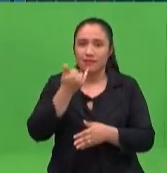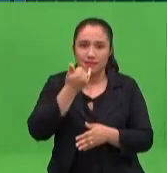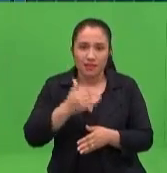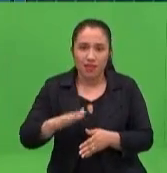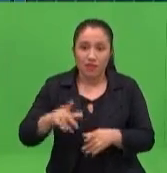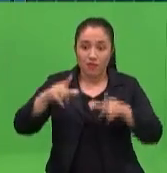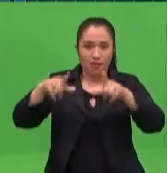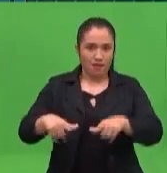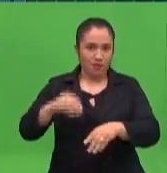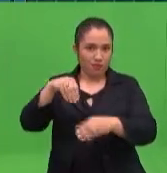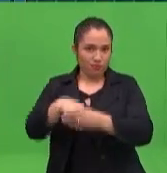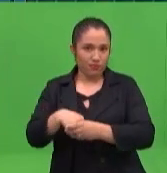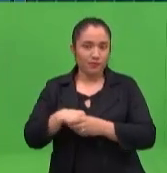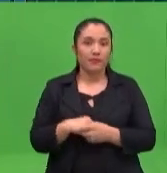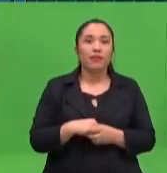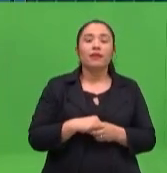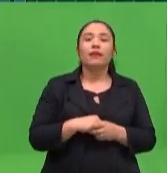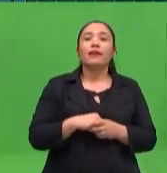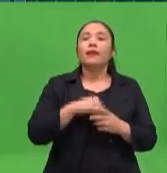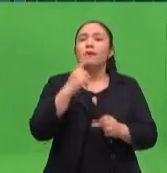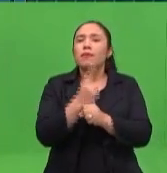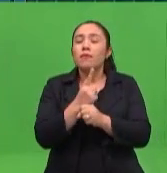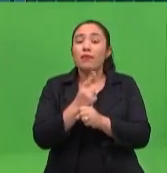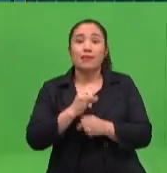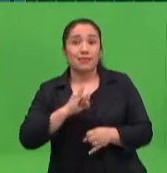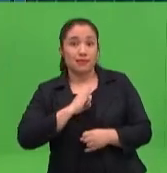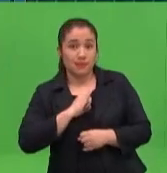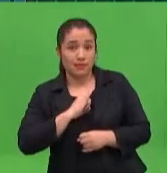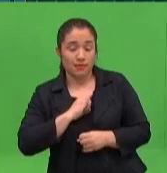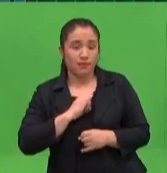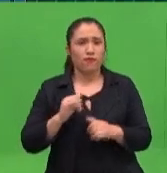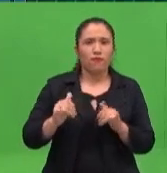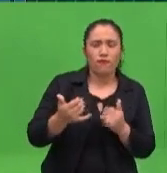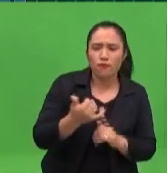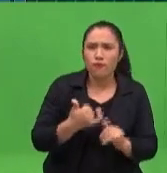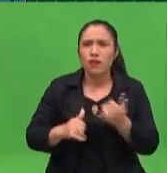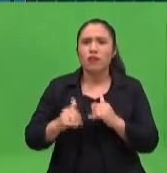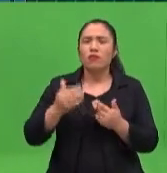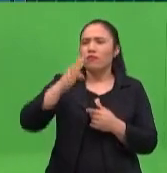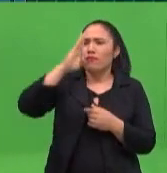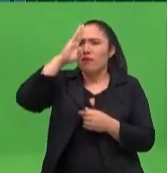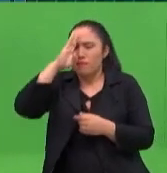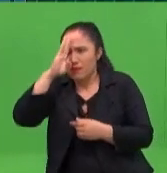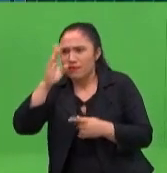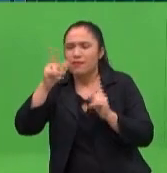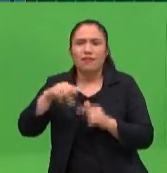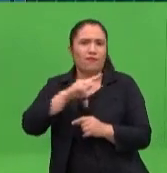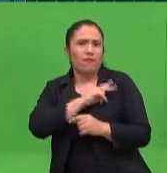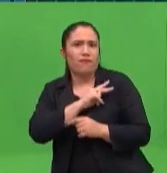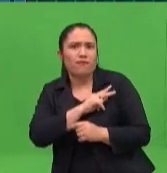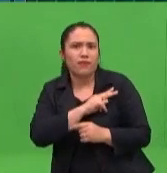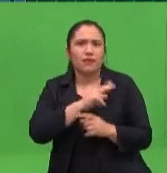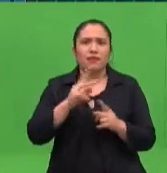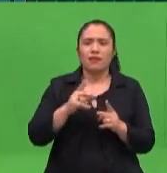específicamente lo que es identidad, juego, aprendizaje en y para la vida, seguridad, creatividad,